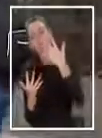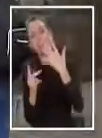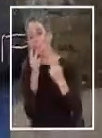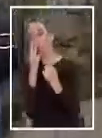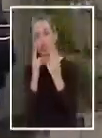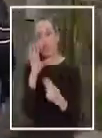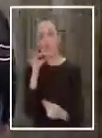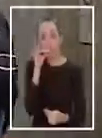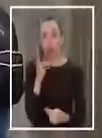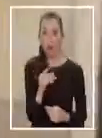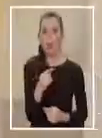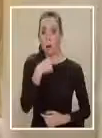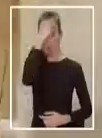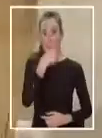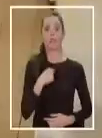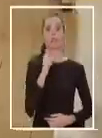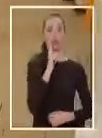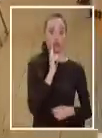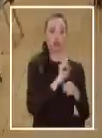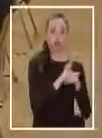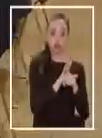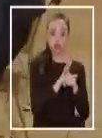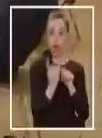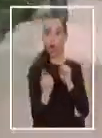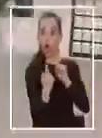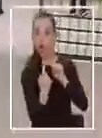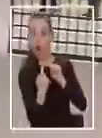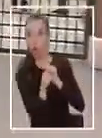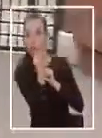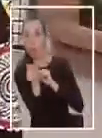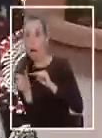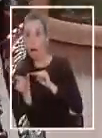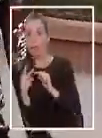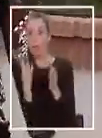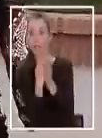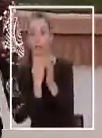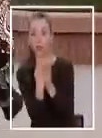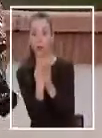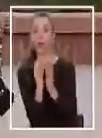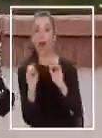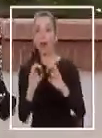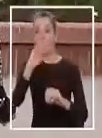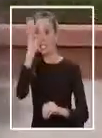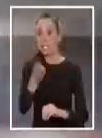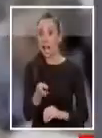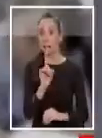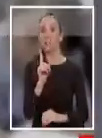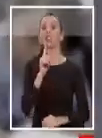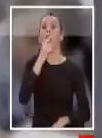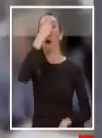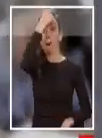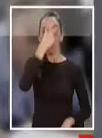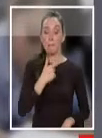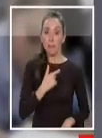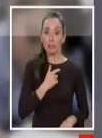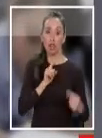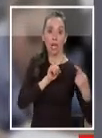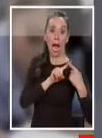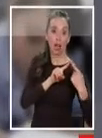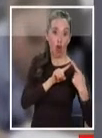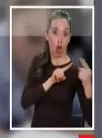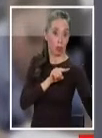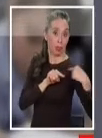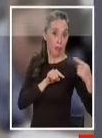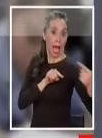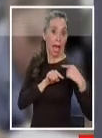ve. Cuando hay un contacto estrecho de algún miembro de la comunidad educativa, no se suspenden las clases. Solo la persona que estuvo en contacto